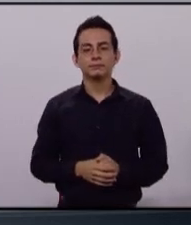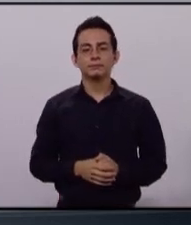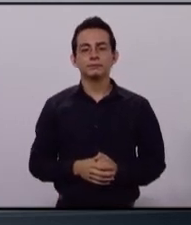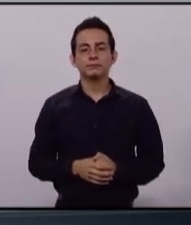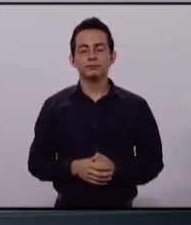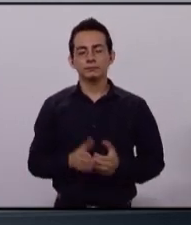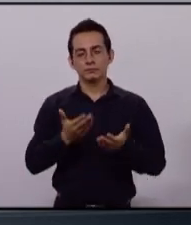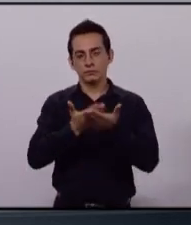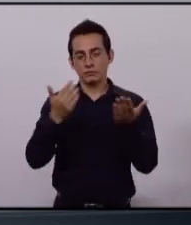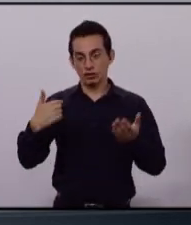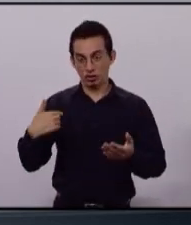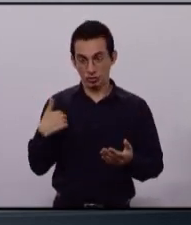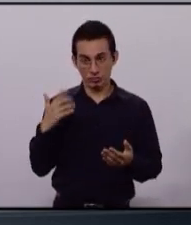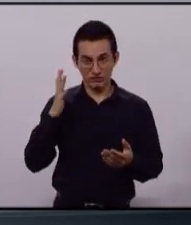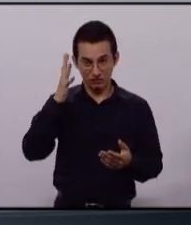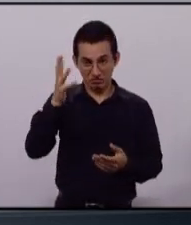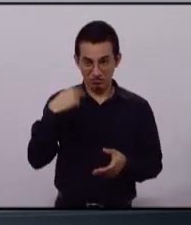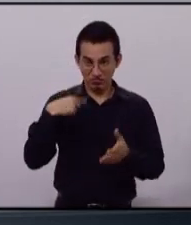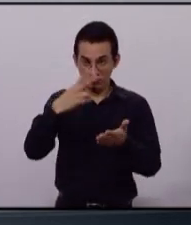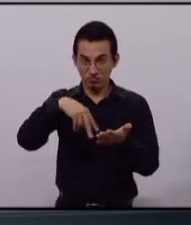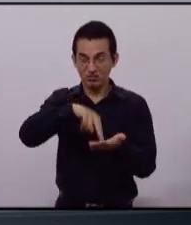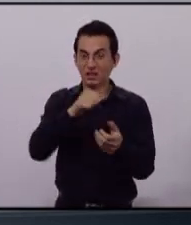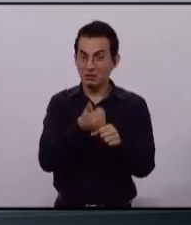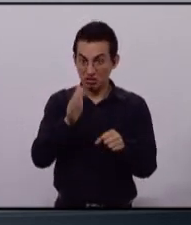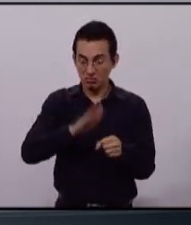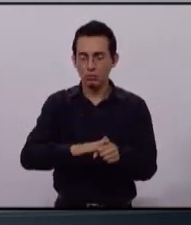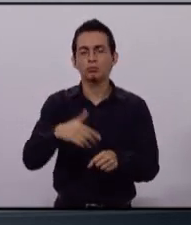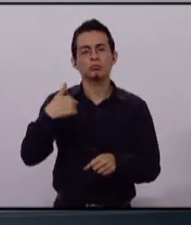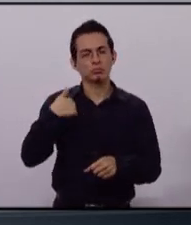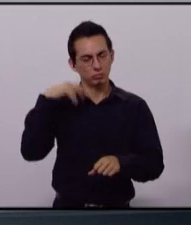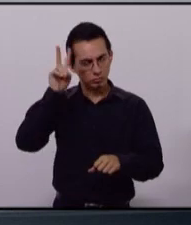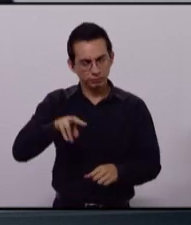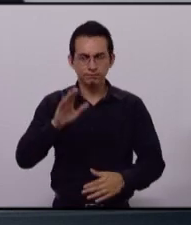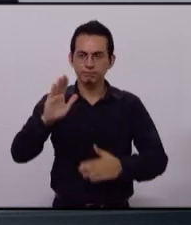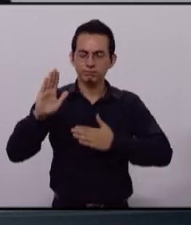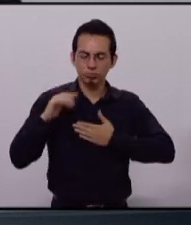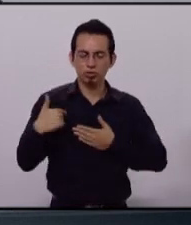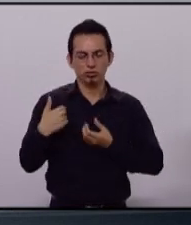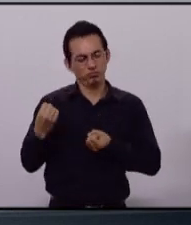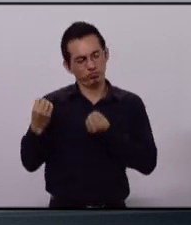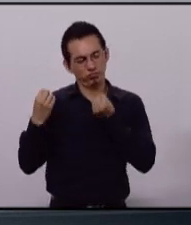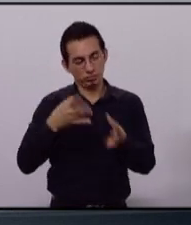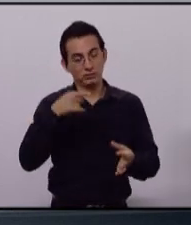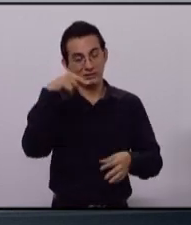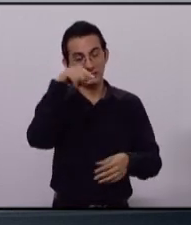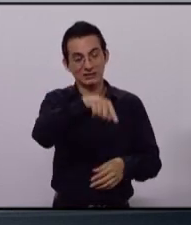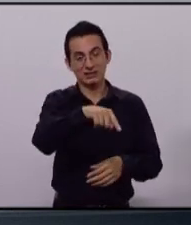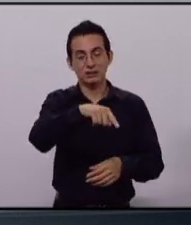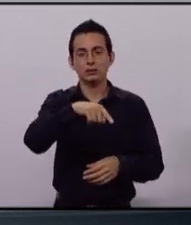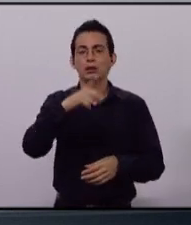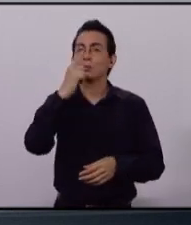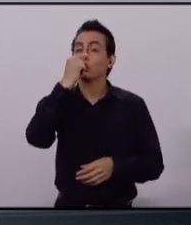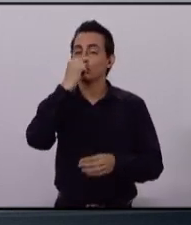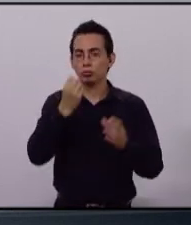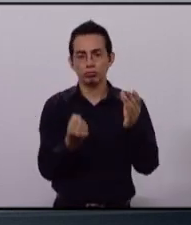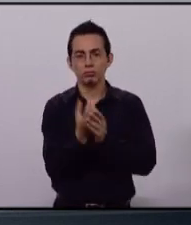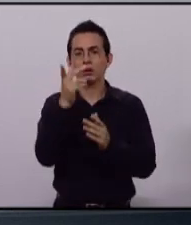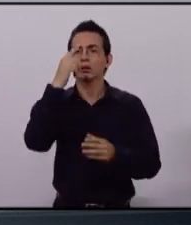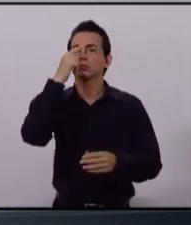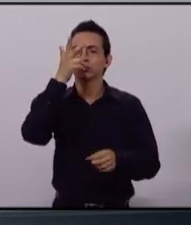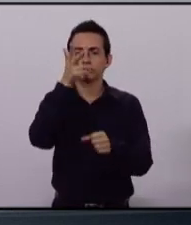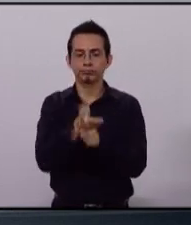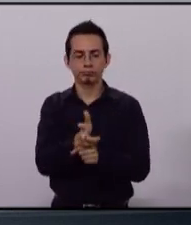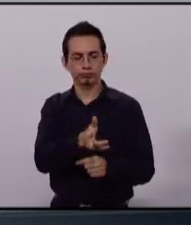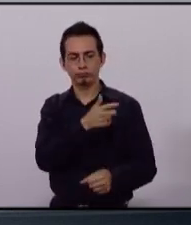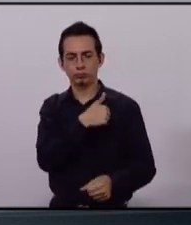En mi administración propongo dotar a los policías con una cámara en el pecho, como lo hacen